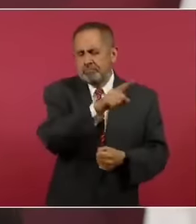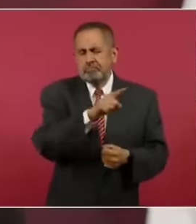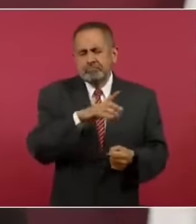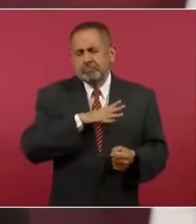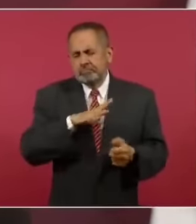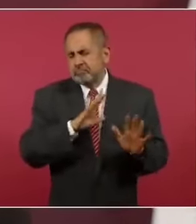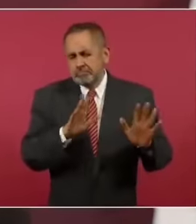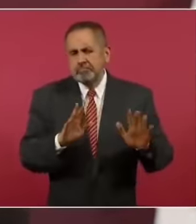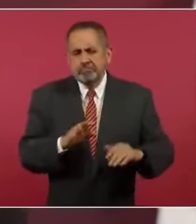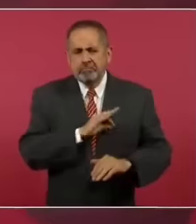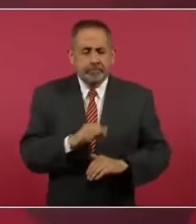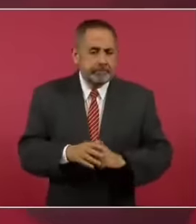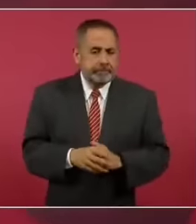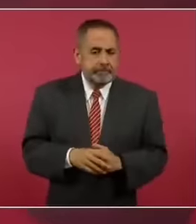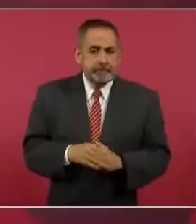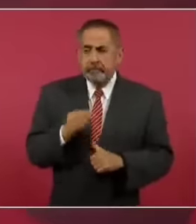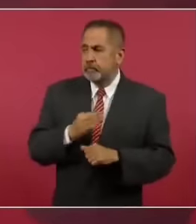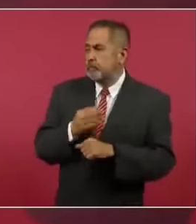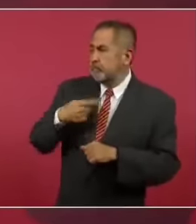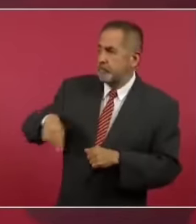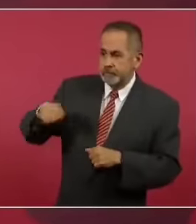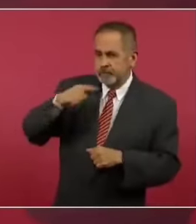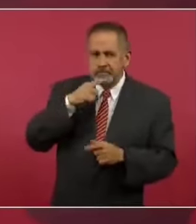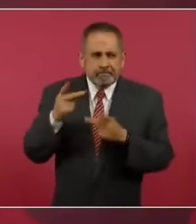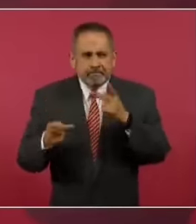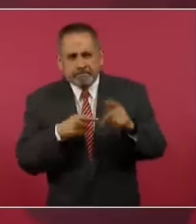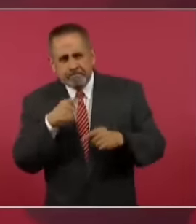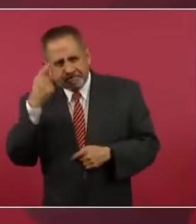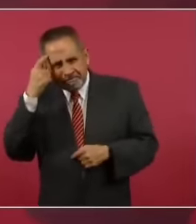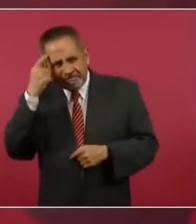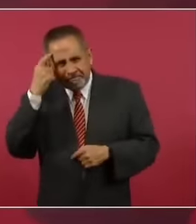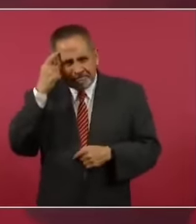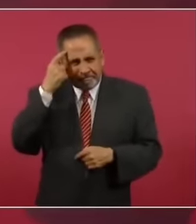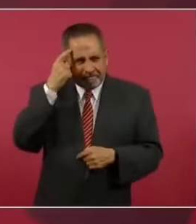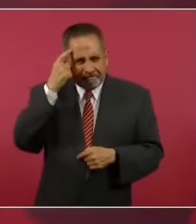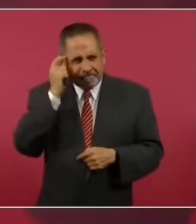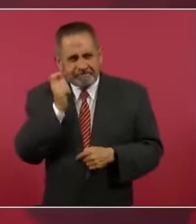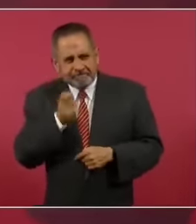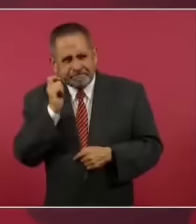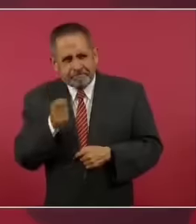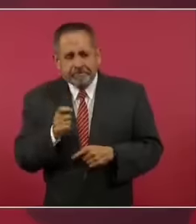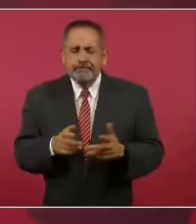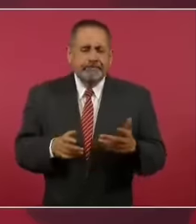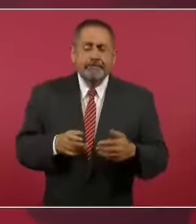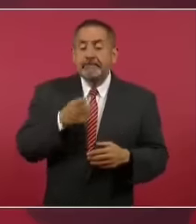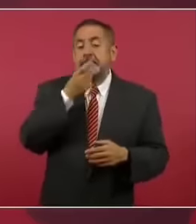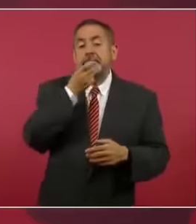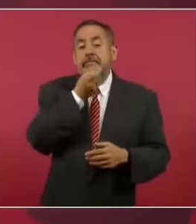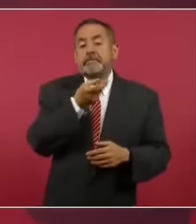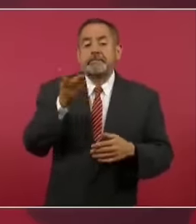El cuestionamiento que se hace es de que con la pandemia